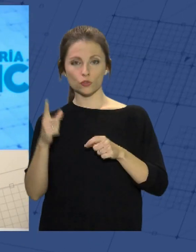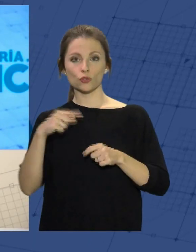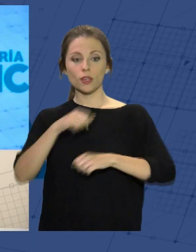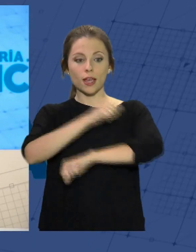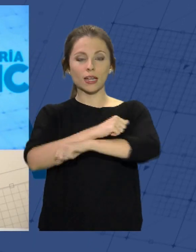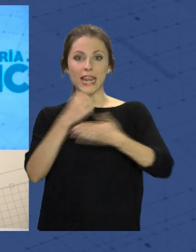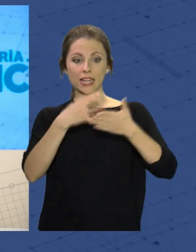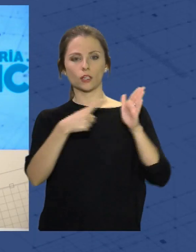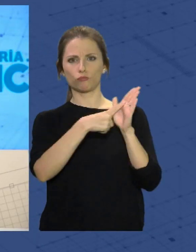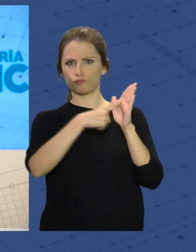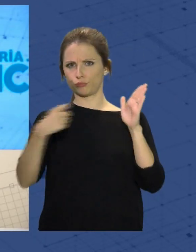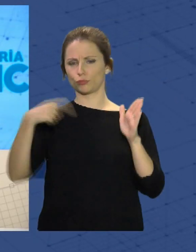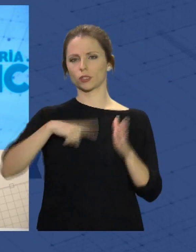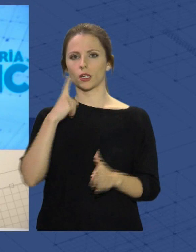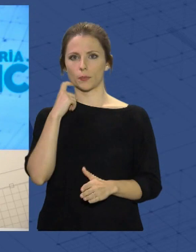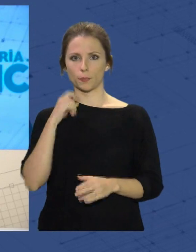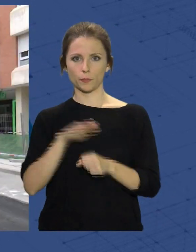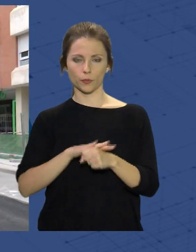desempleo en la provincia.